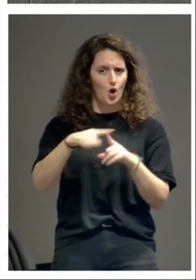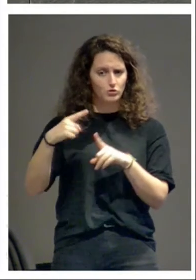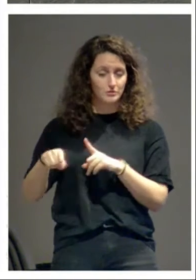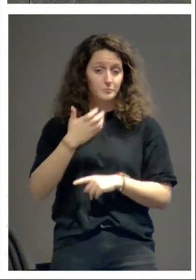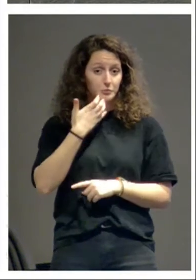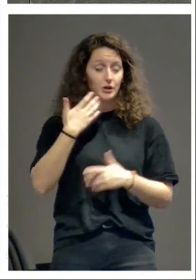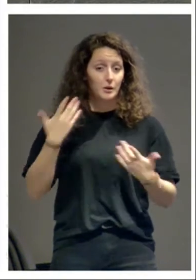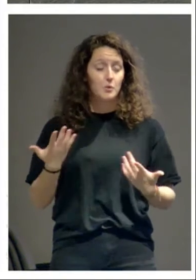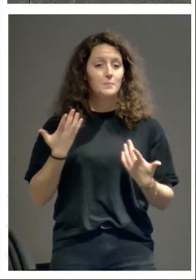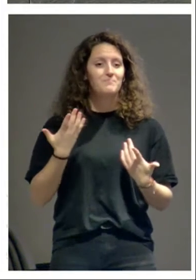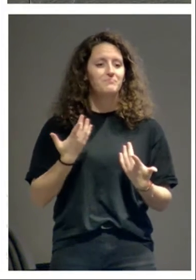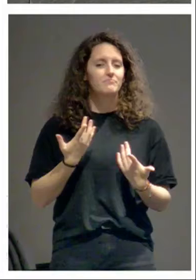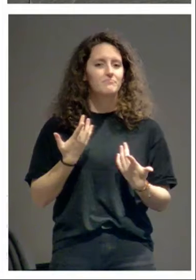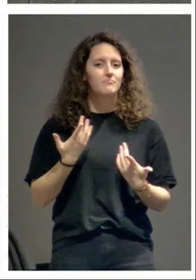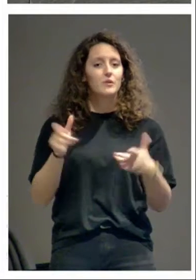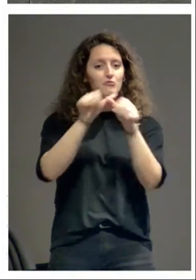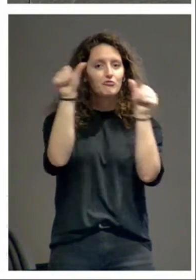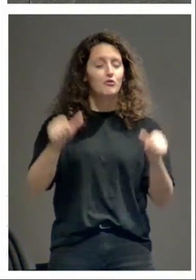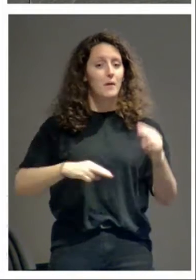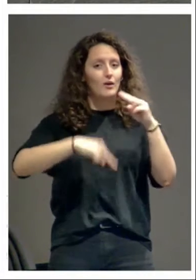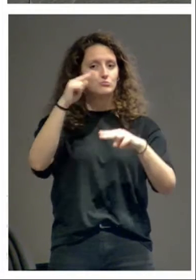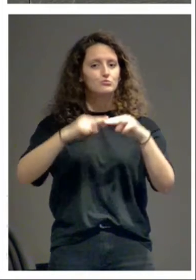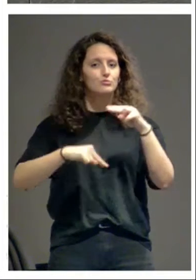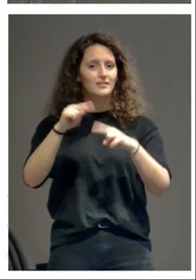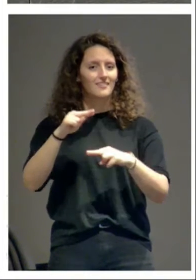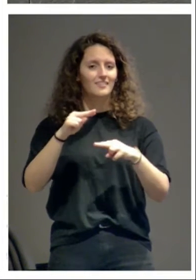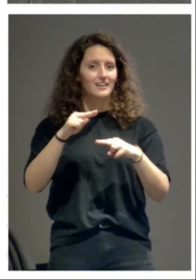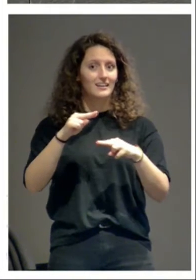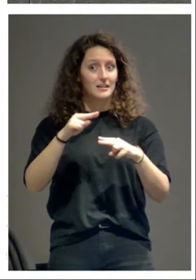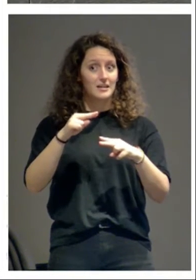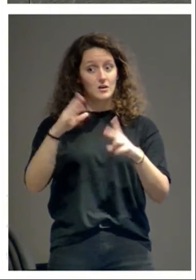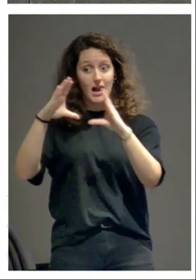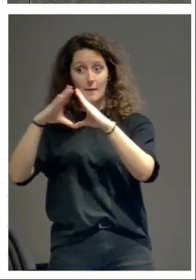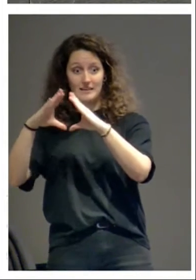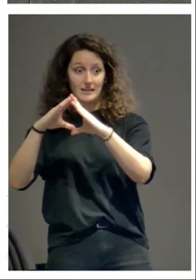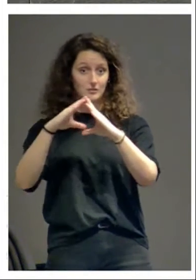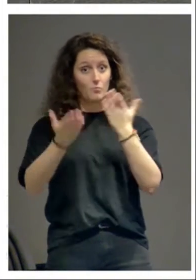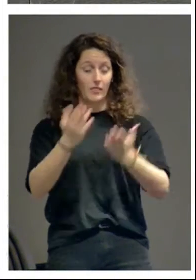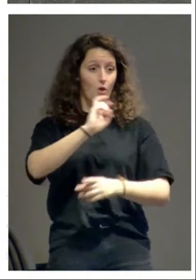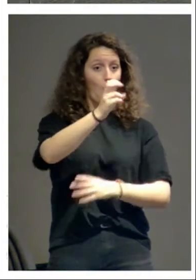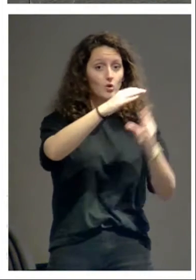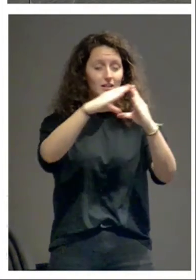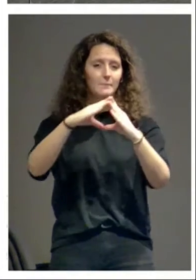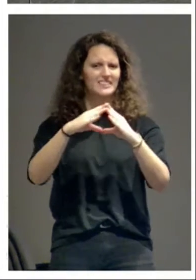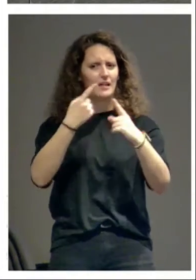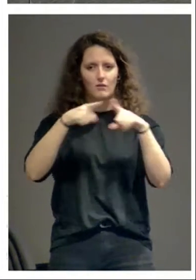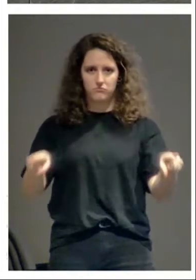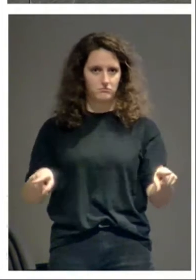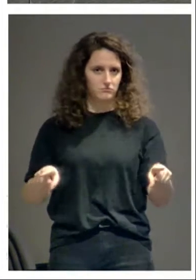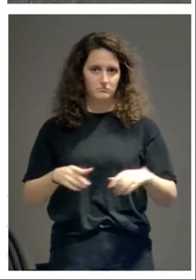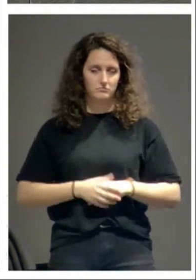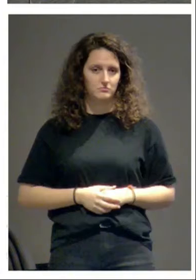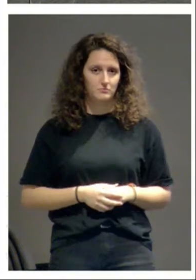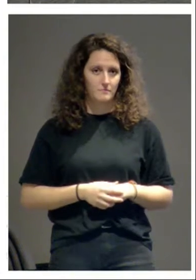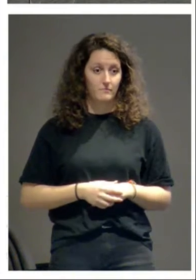observaba la diferencia en el modo de construir de unas capillas a las otras. Si yo era una fórmula normal,